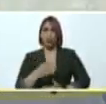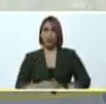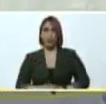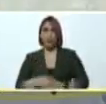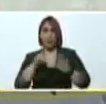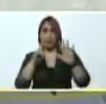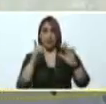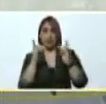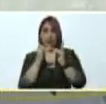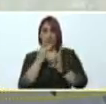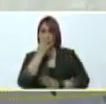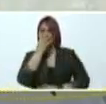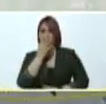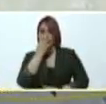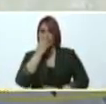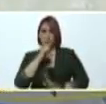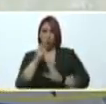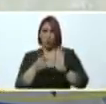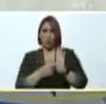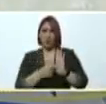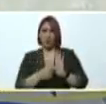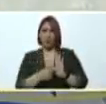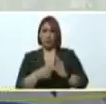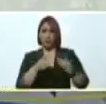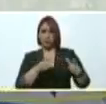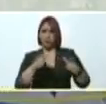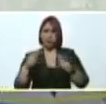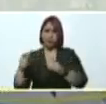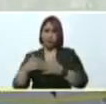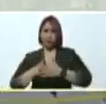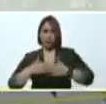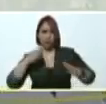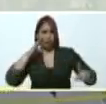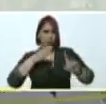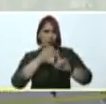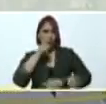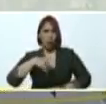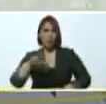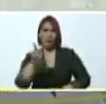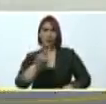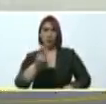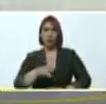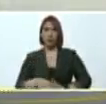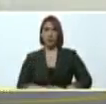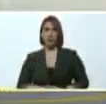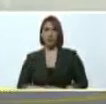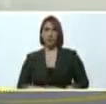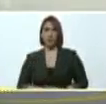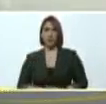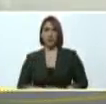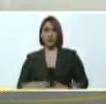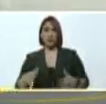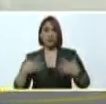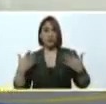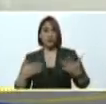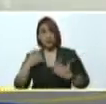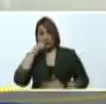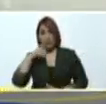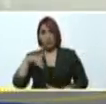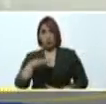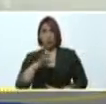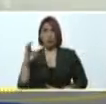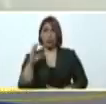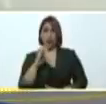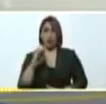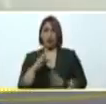camas de terapia intensiva completamente equipadas a disposición del pueblo venezolano presidente esto es una alegría para el pueblo caraqueño